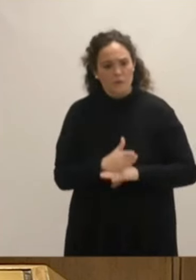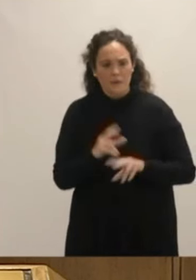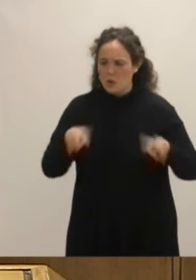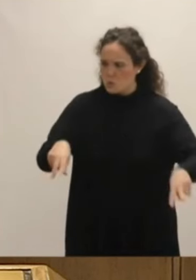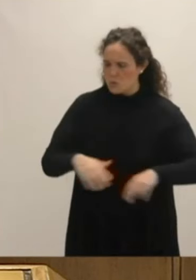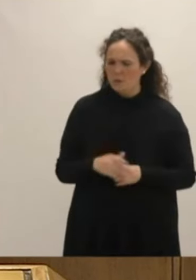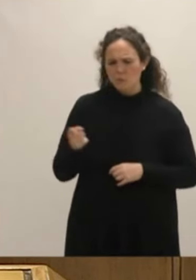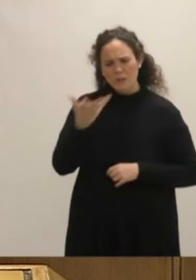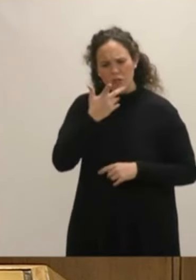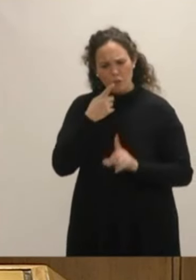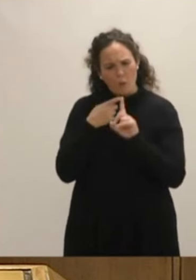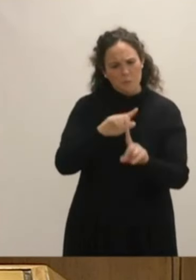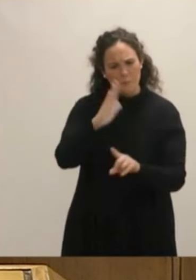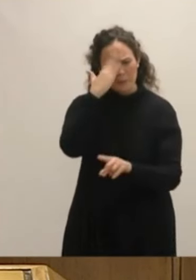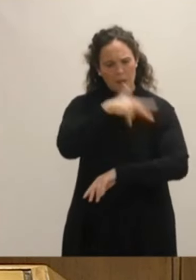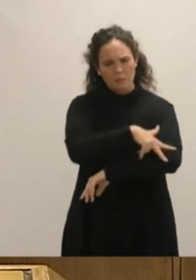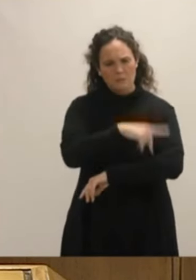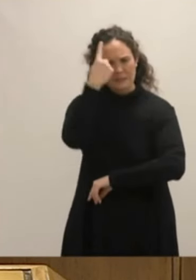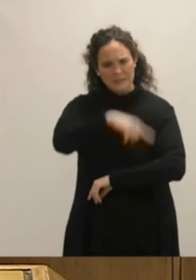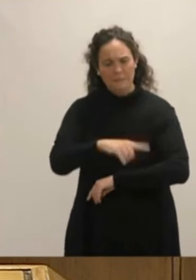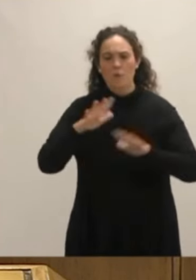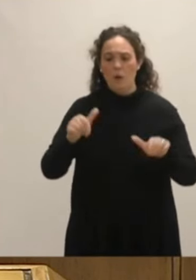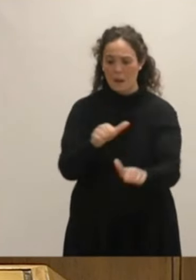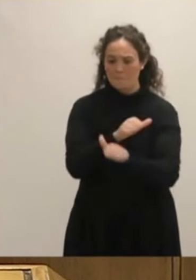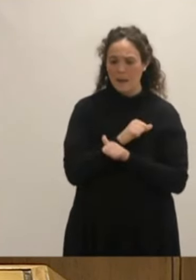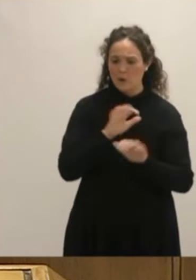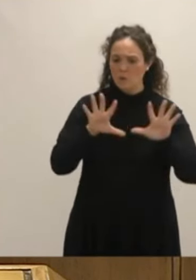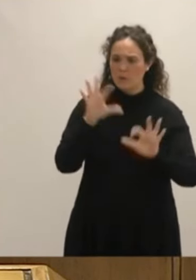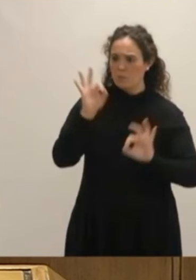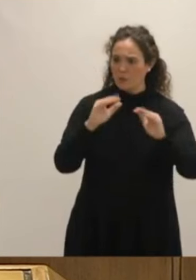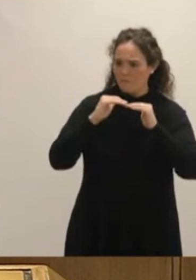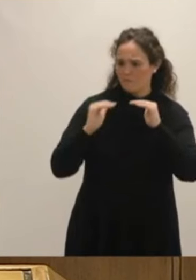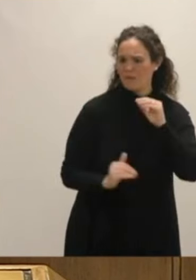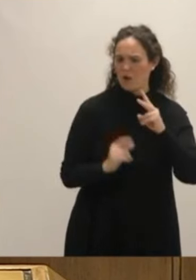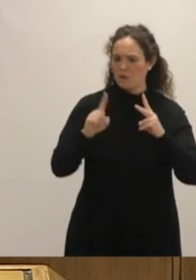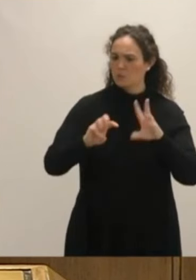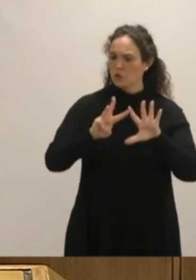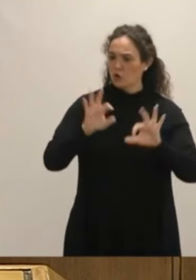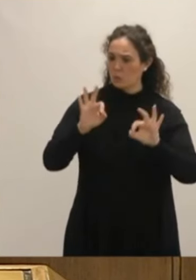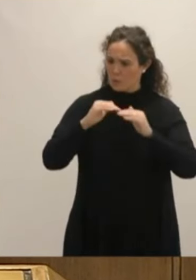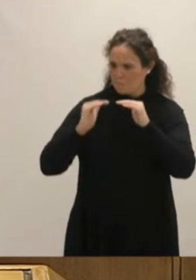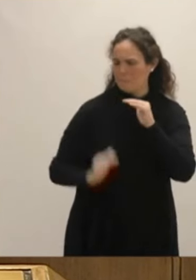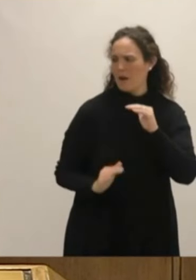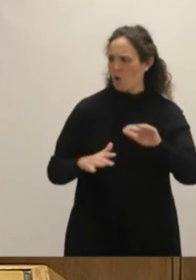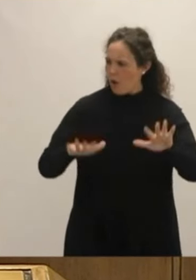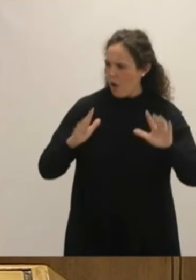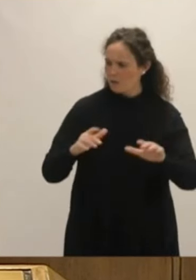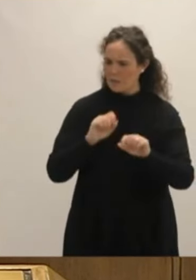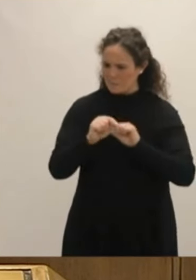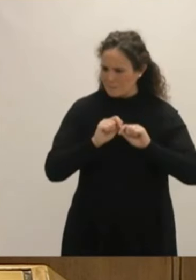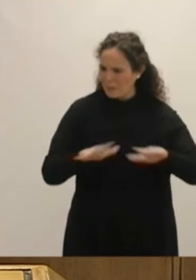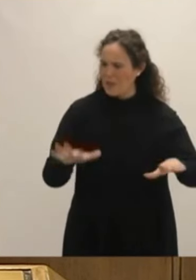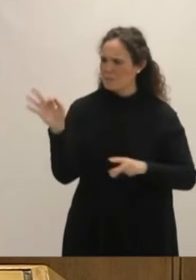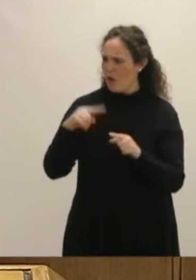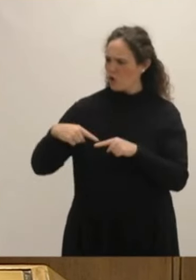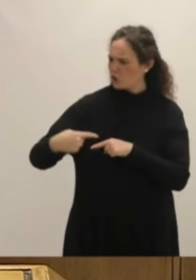¿Conoce el objetivo nuclear del Gobierno? Bajar el paro por debajo del 10% y a continuación del 8%. A pesar de la pandemia o de las